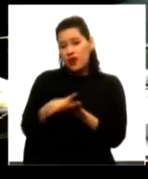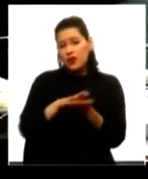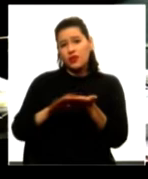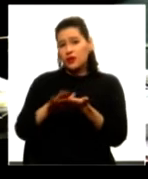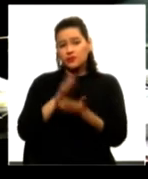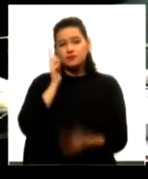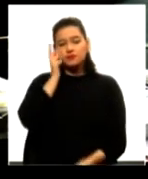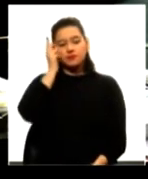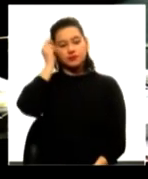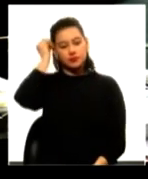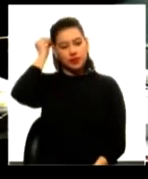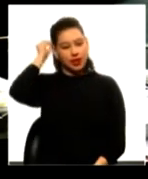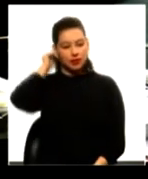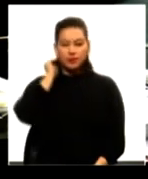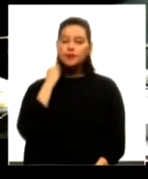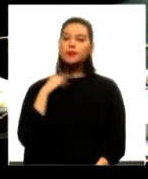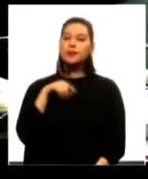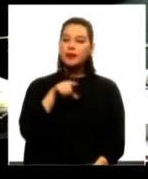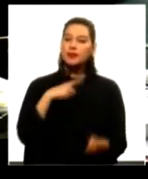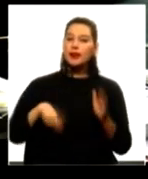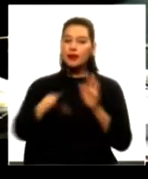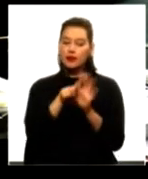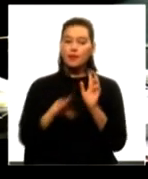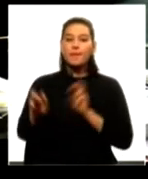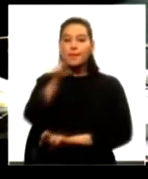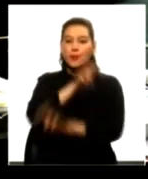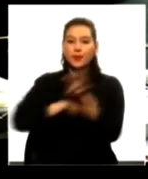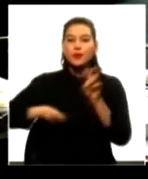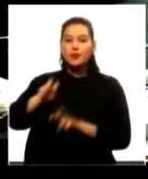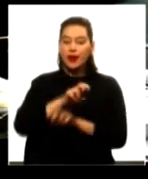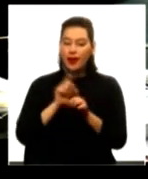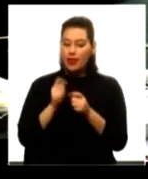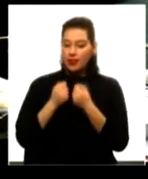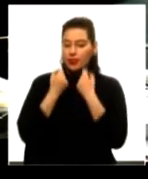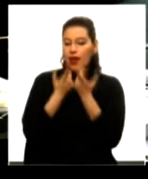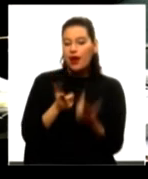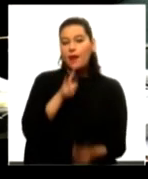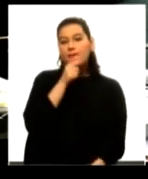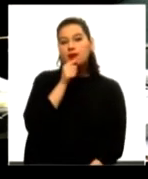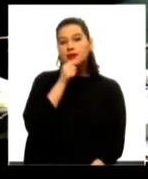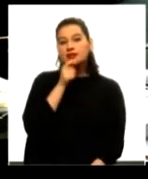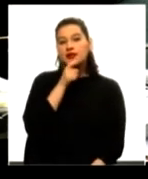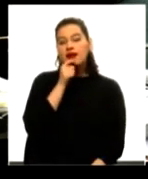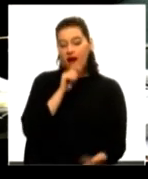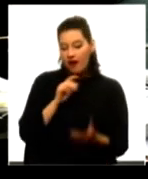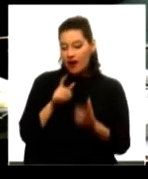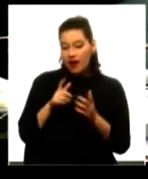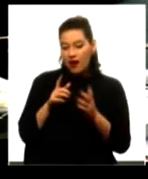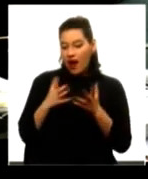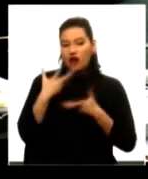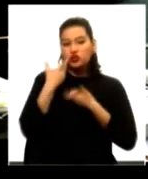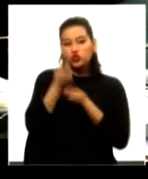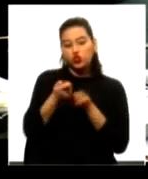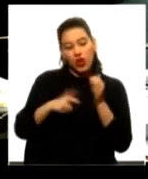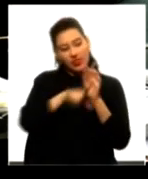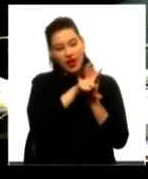días. Y esta ley lo que pretende es darle a la policía armas jurídicas para enfrentar